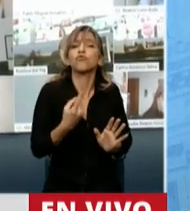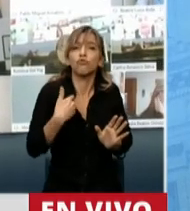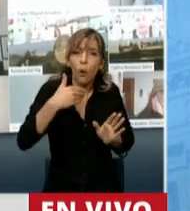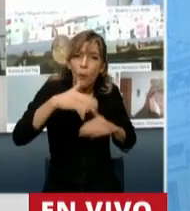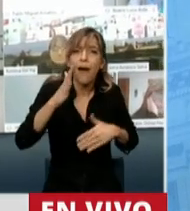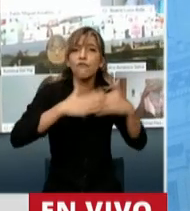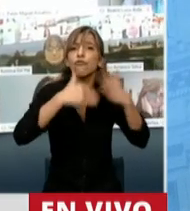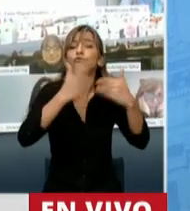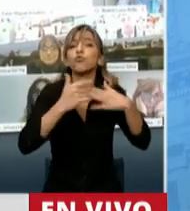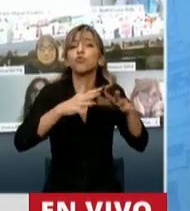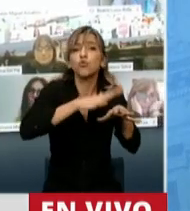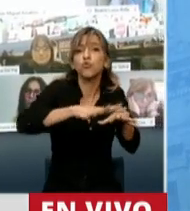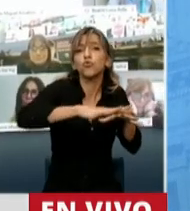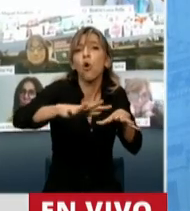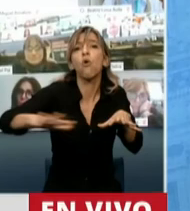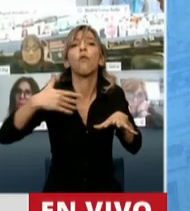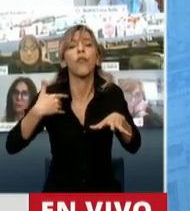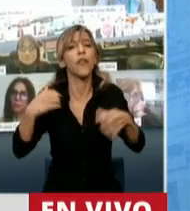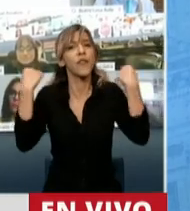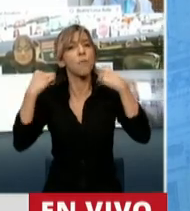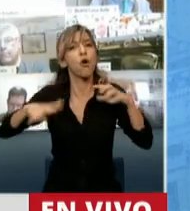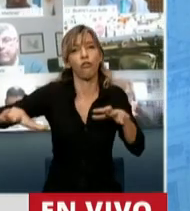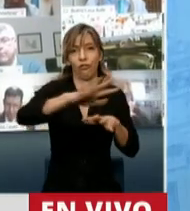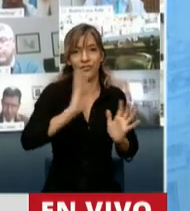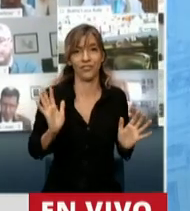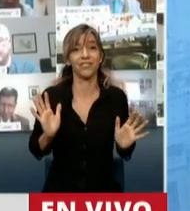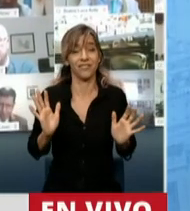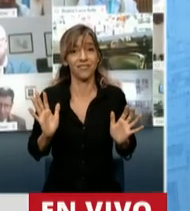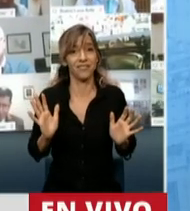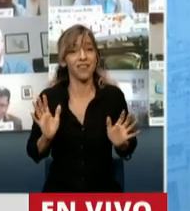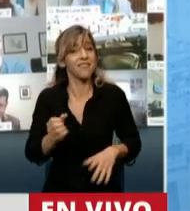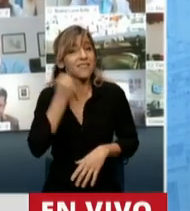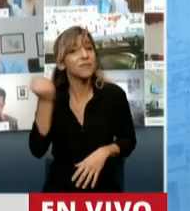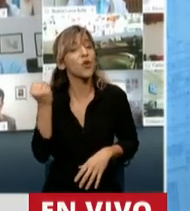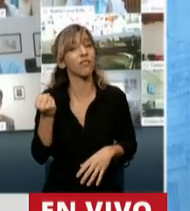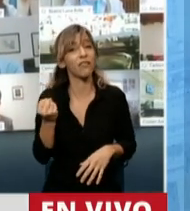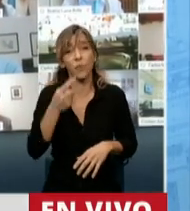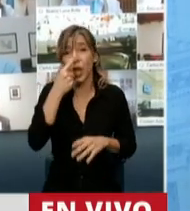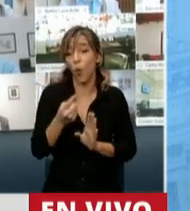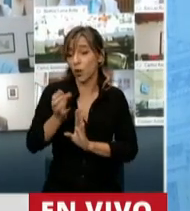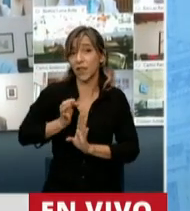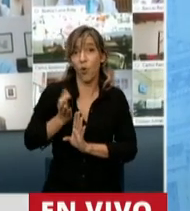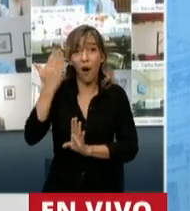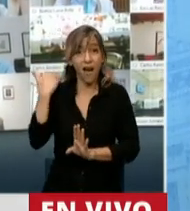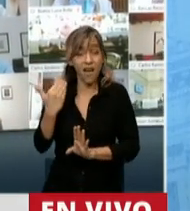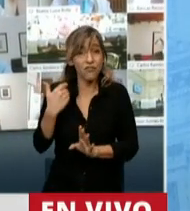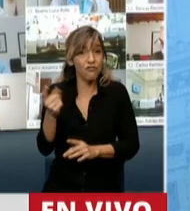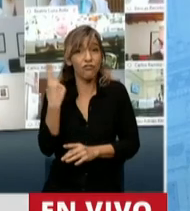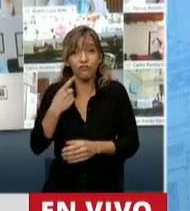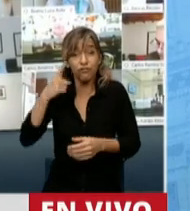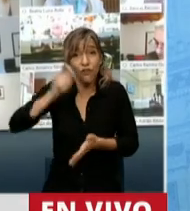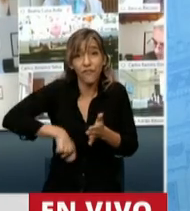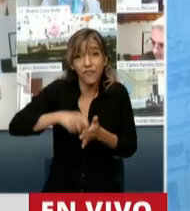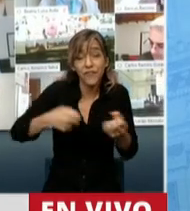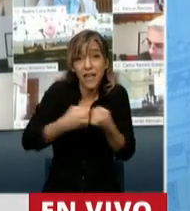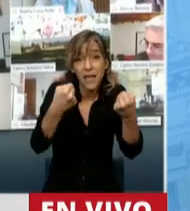120 playones deportivos en toda nuestra provincia. Créamelo que el último año no hemos podido firmar un solo convenio para un solo